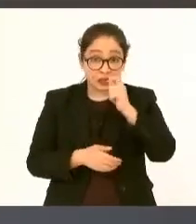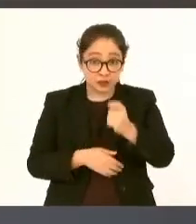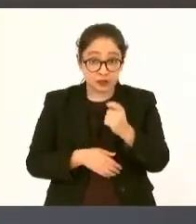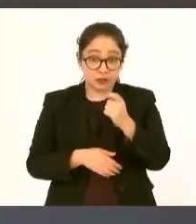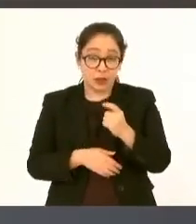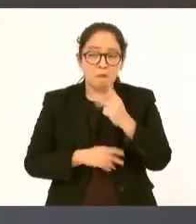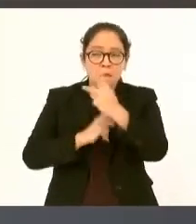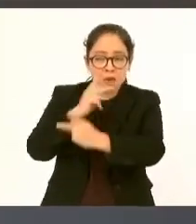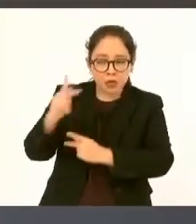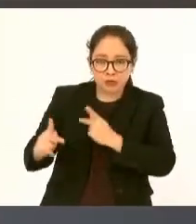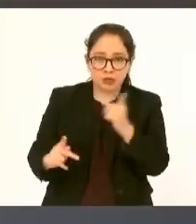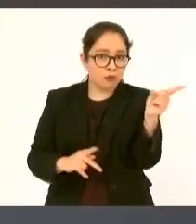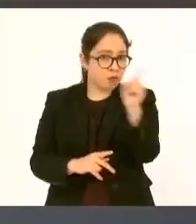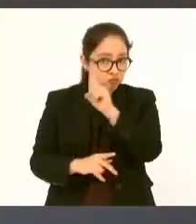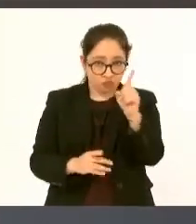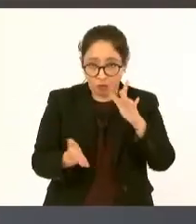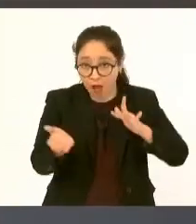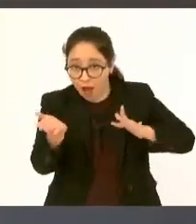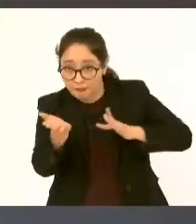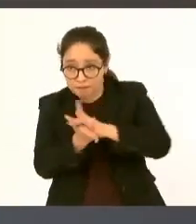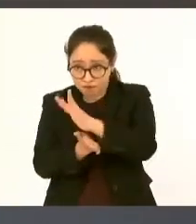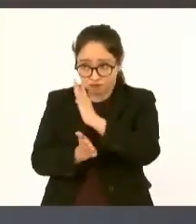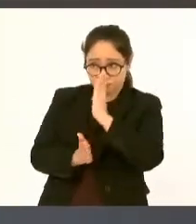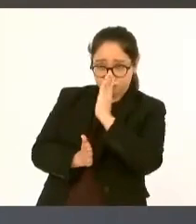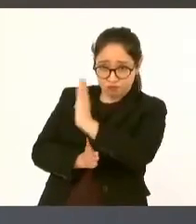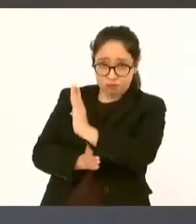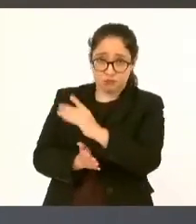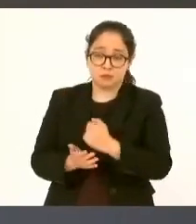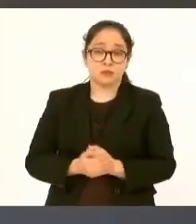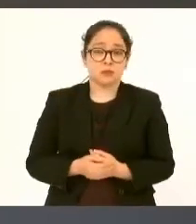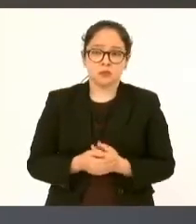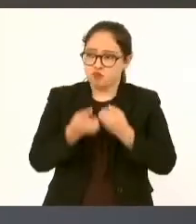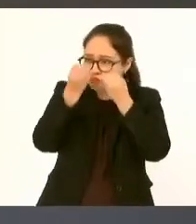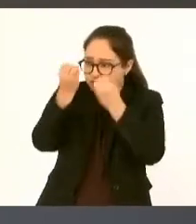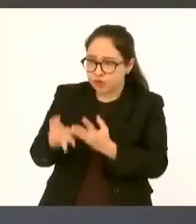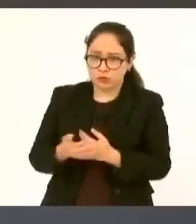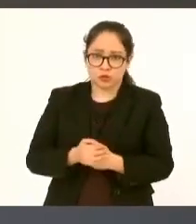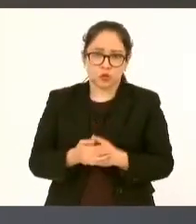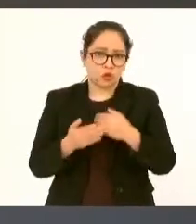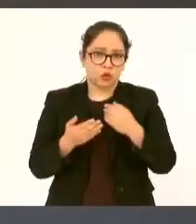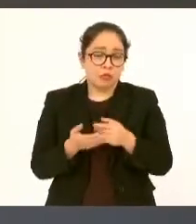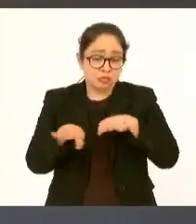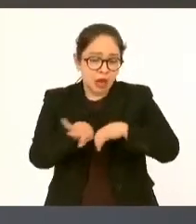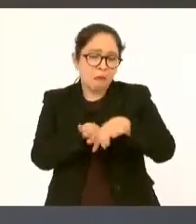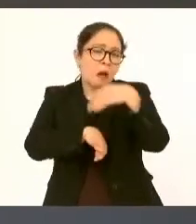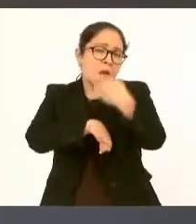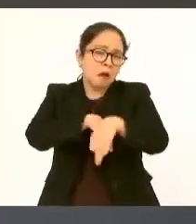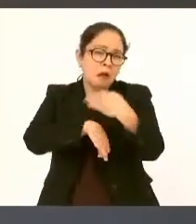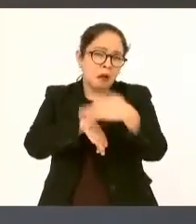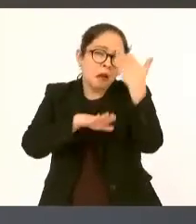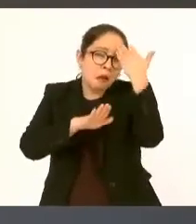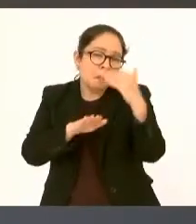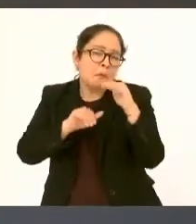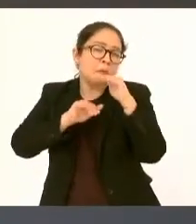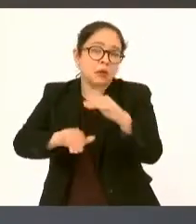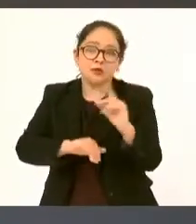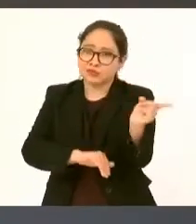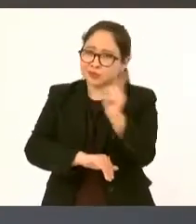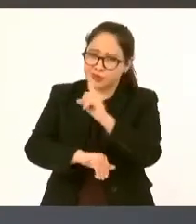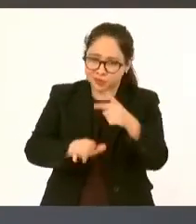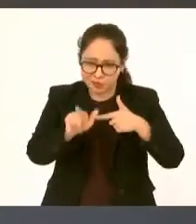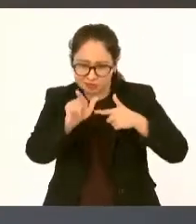una ayuda no es empleo temporal es empleo